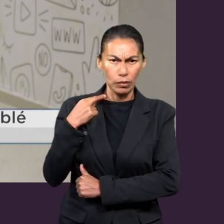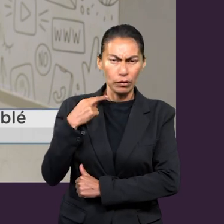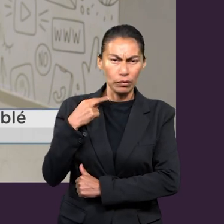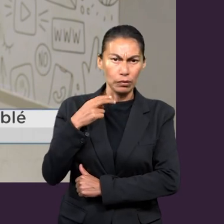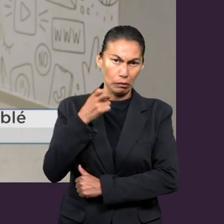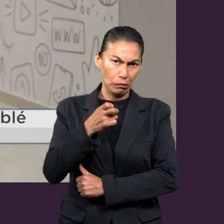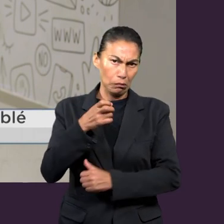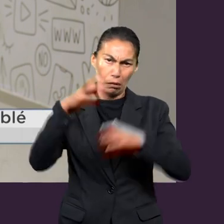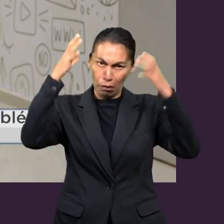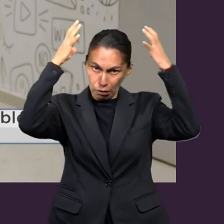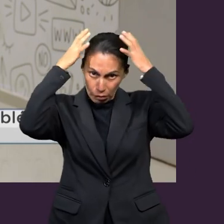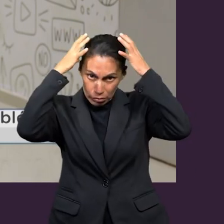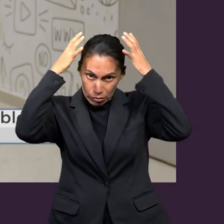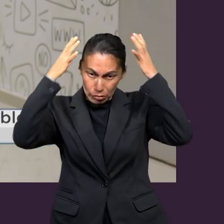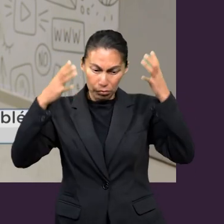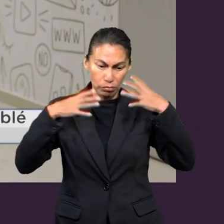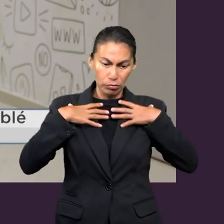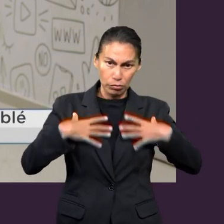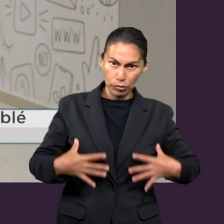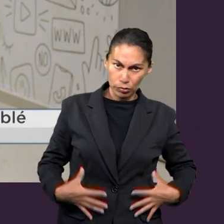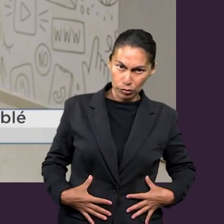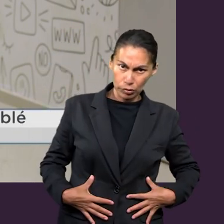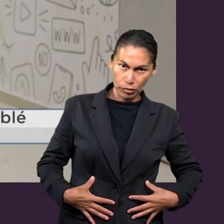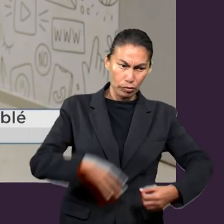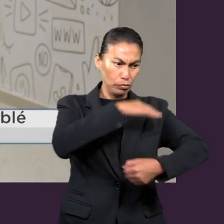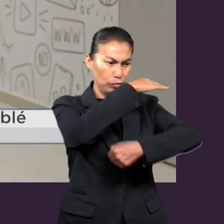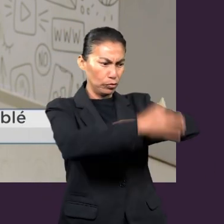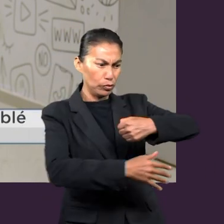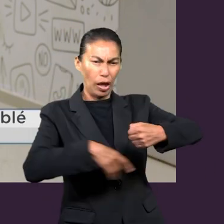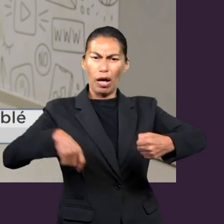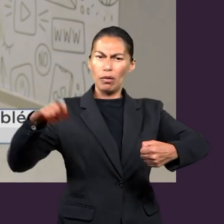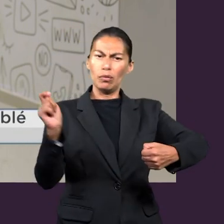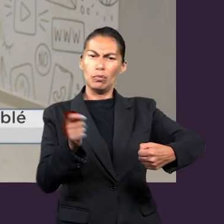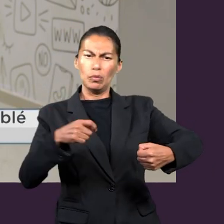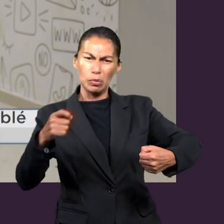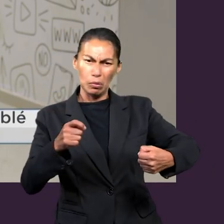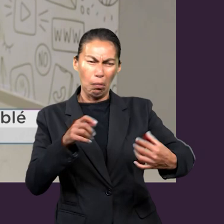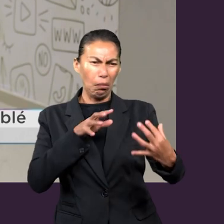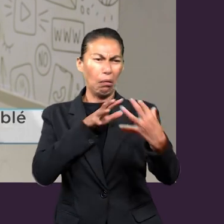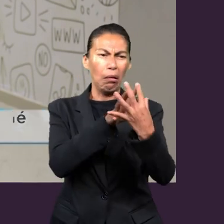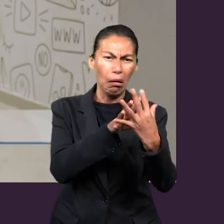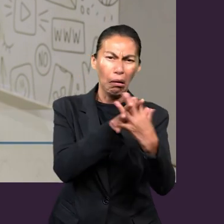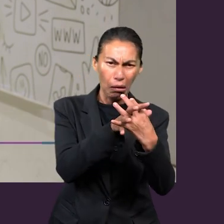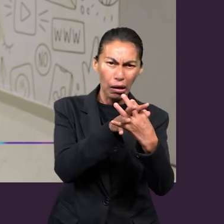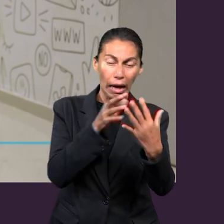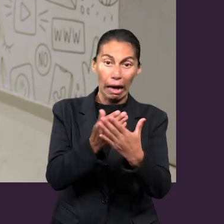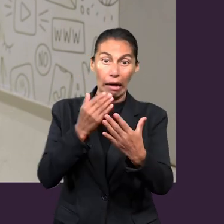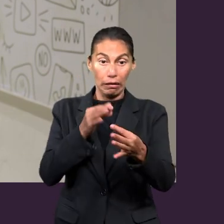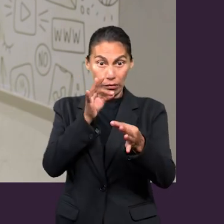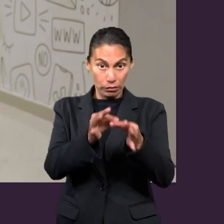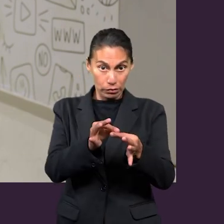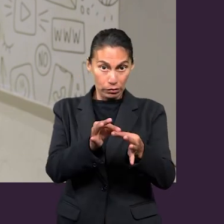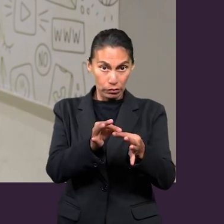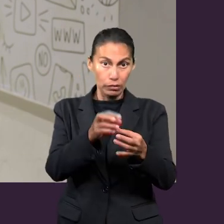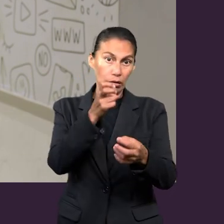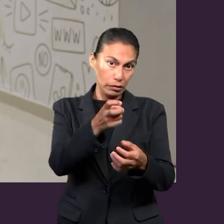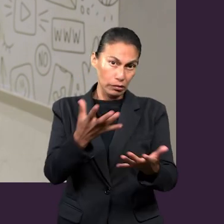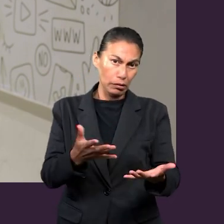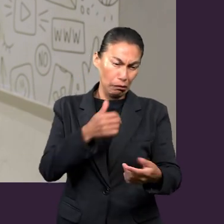soldado romano, que pelea, que debe estar listo para la batalla,